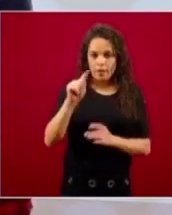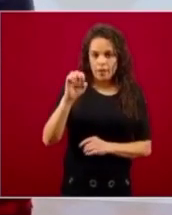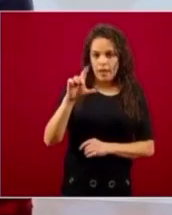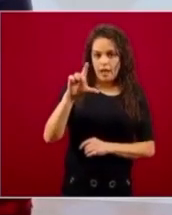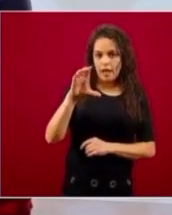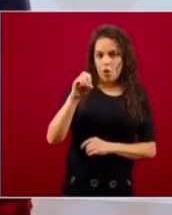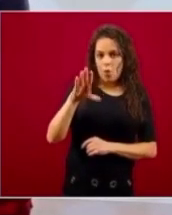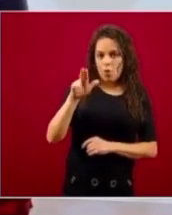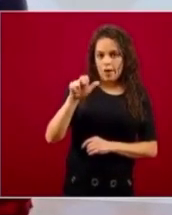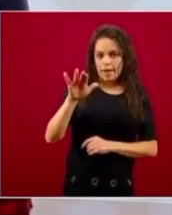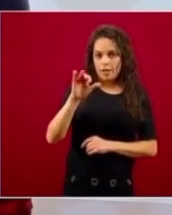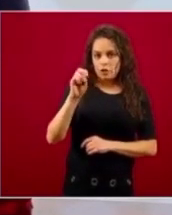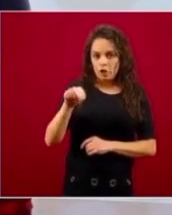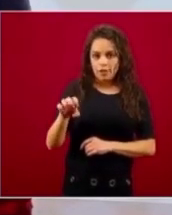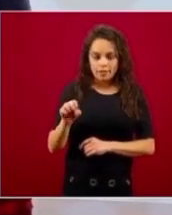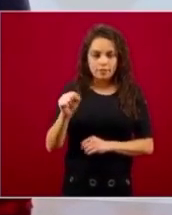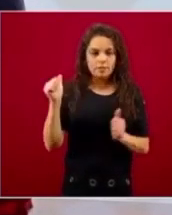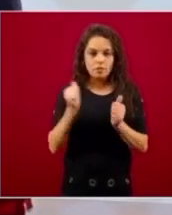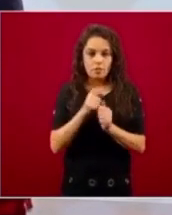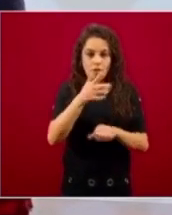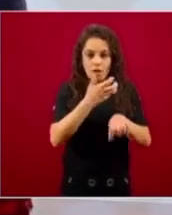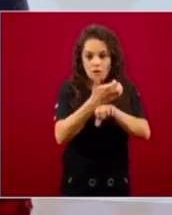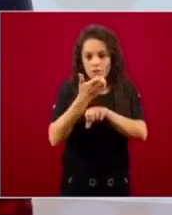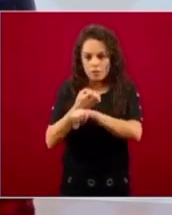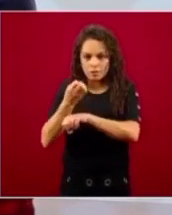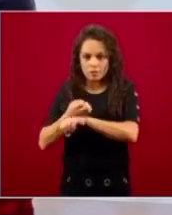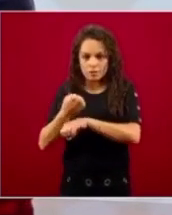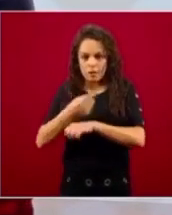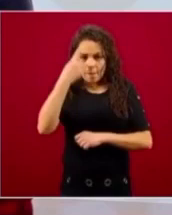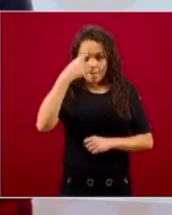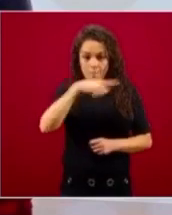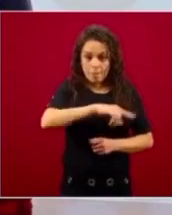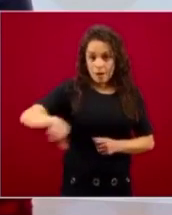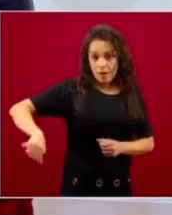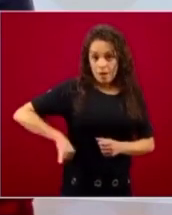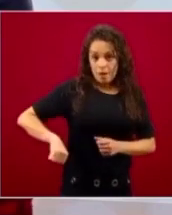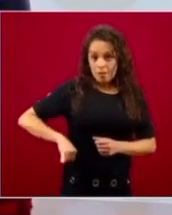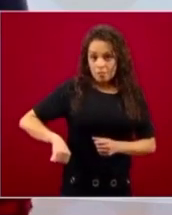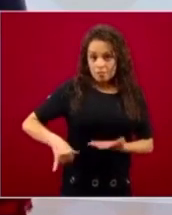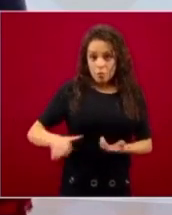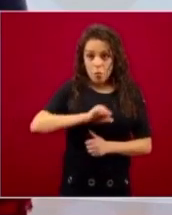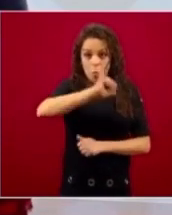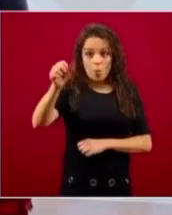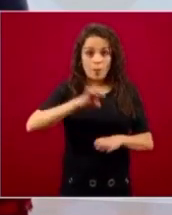pudiera cubrir las zonas que no generan interés comercial a ninguna otra empresa privada.